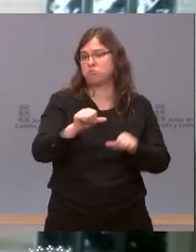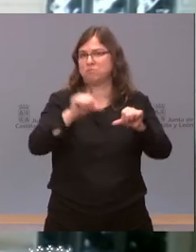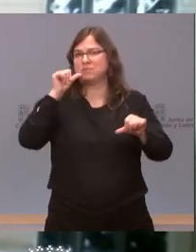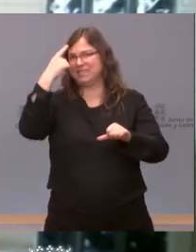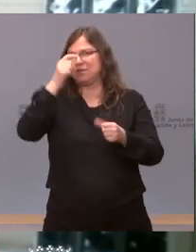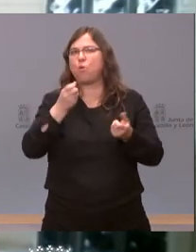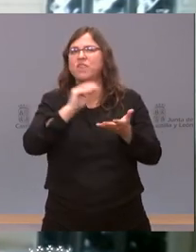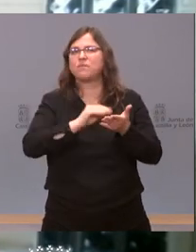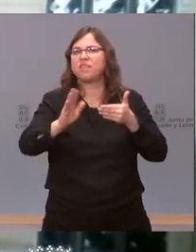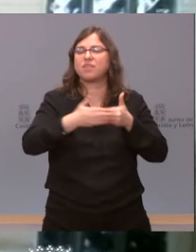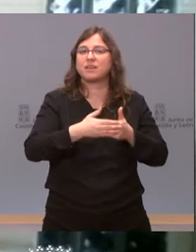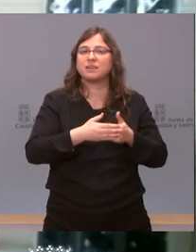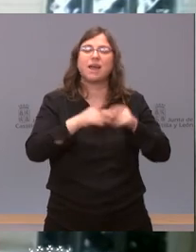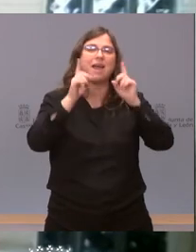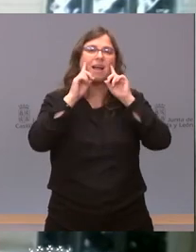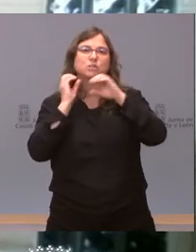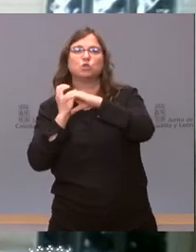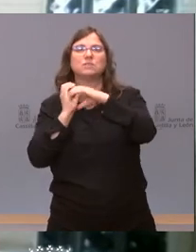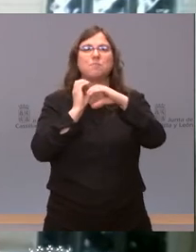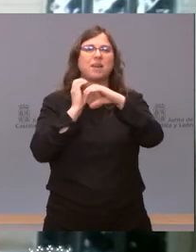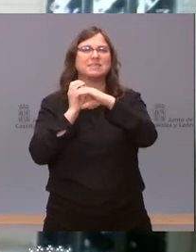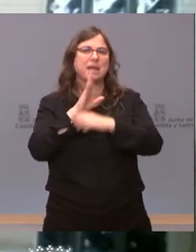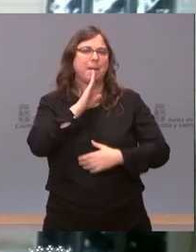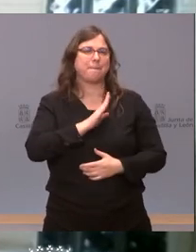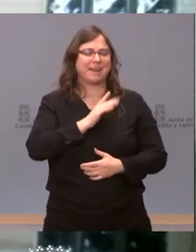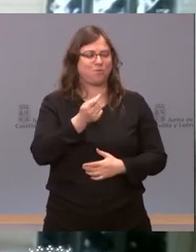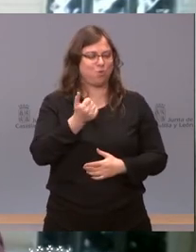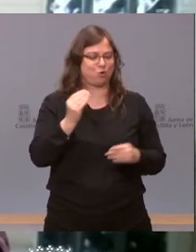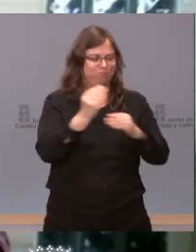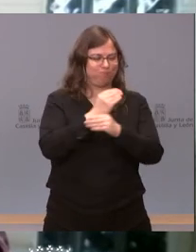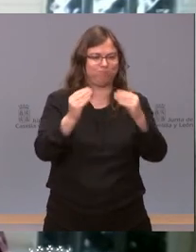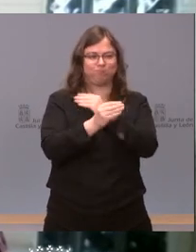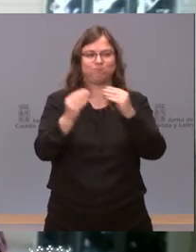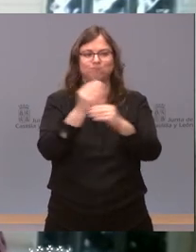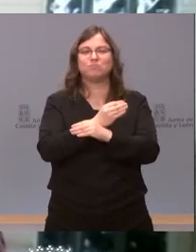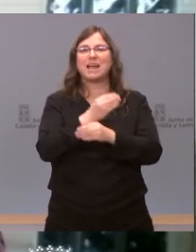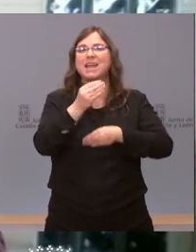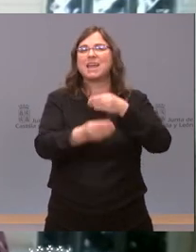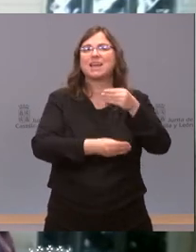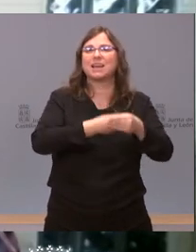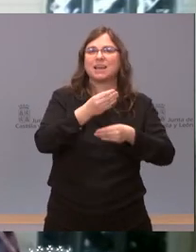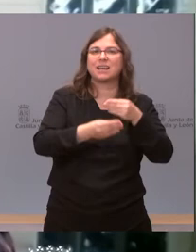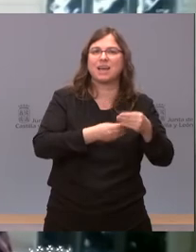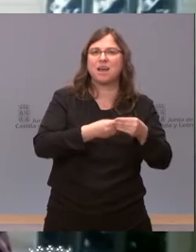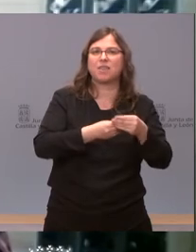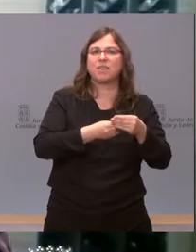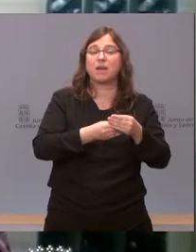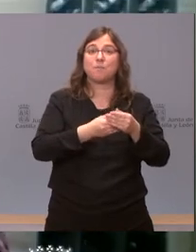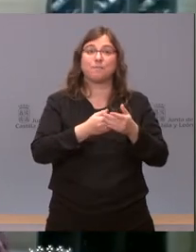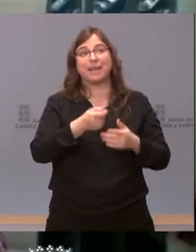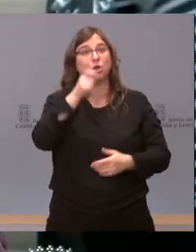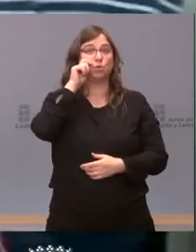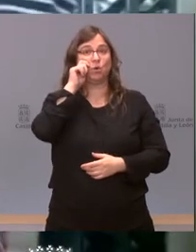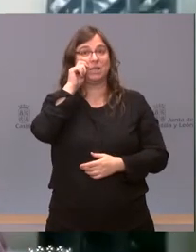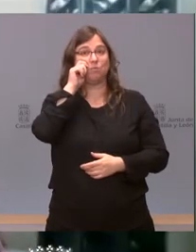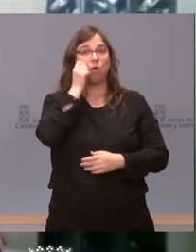respecto a lo de Semana Santa parece que hay una pequeña contradicción entre lo que hace cultura o turismo animando a las cofradías a